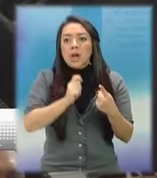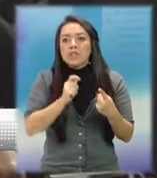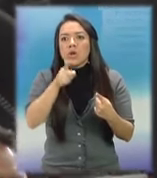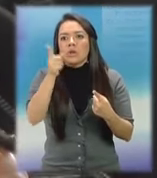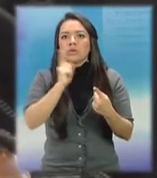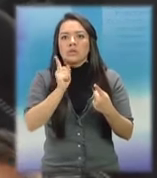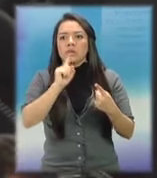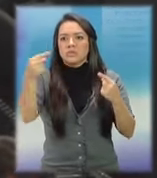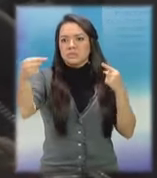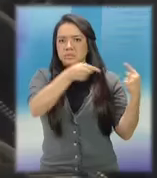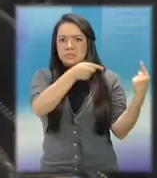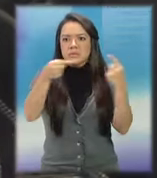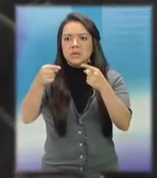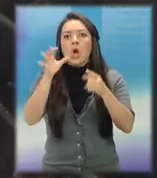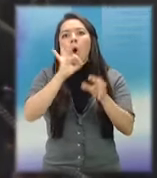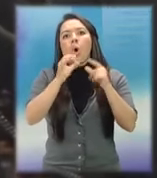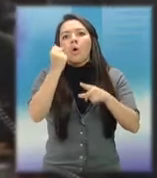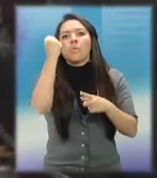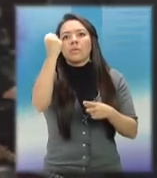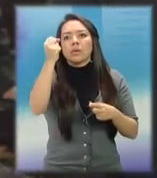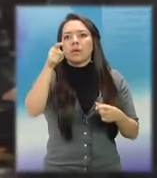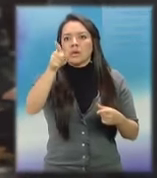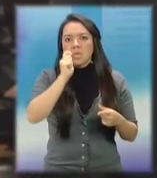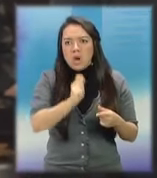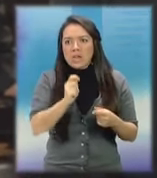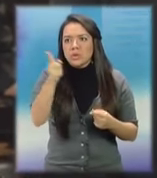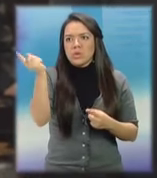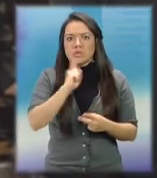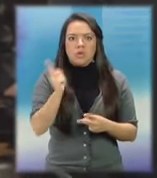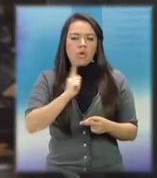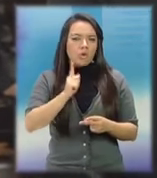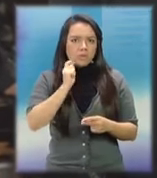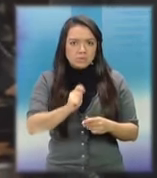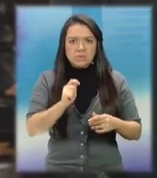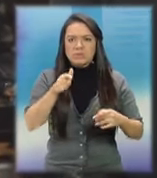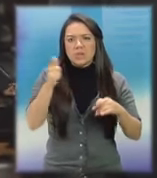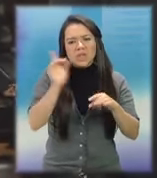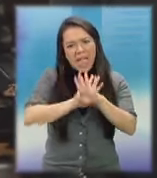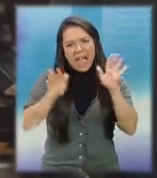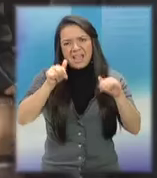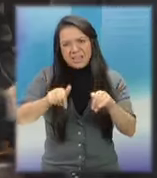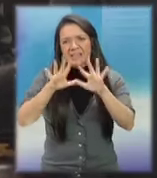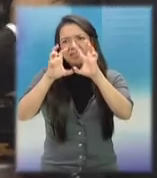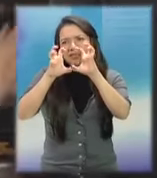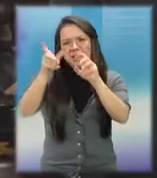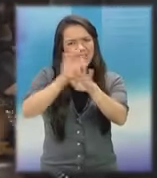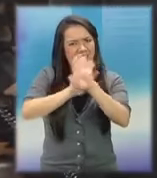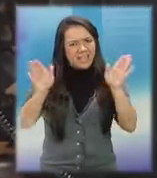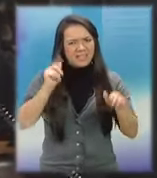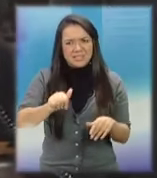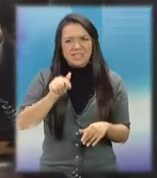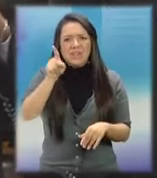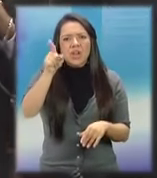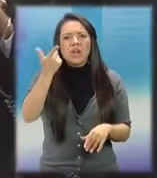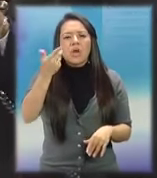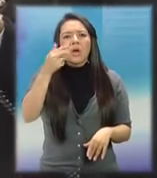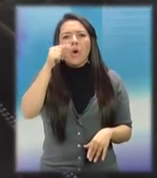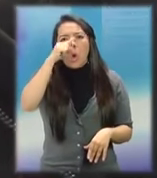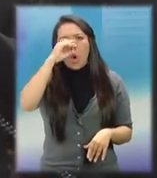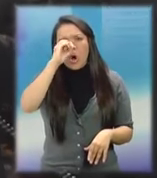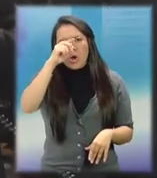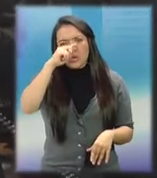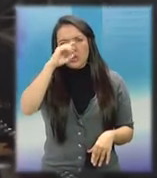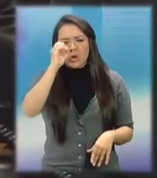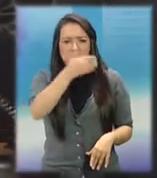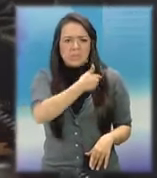Y apoyémoslo. Y digámosle a este gobierno, no más hueveo, no más hoyo negro que se traga todo el dinero